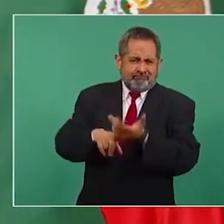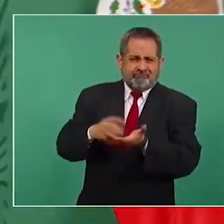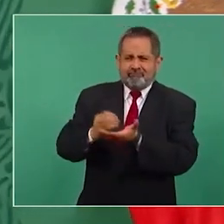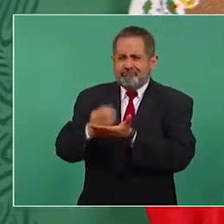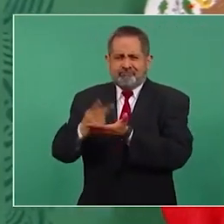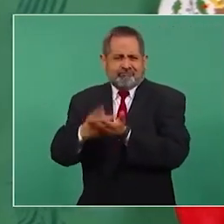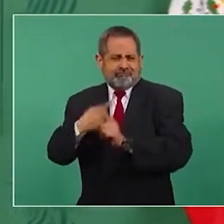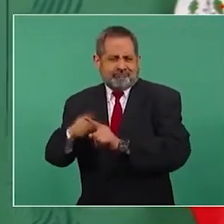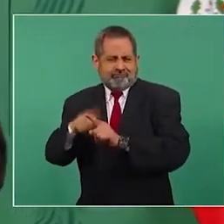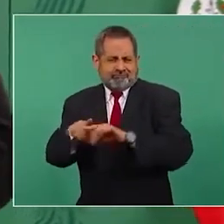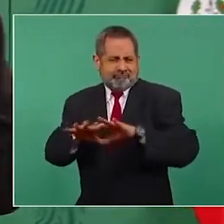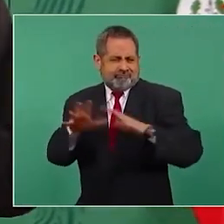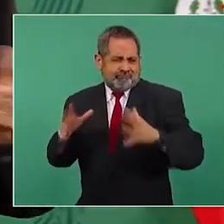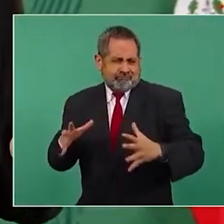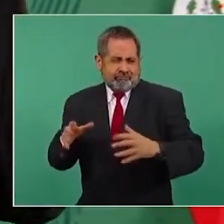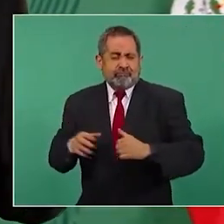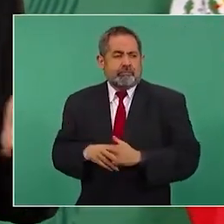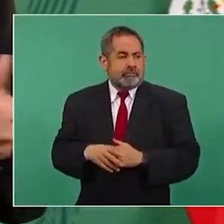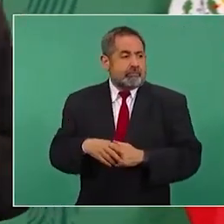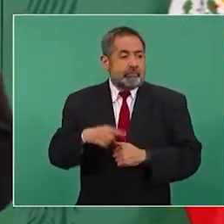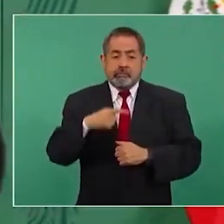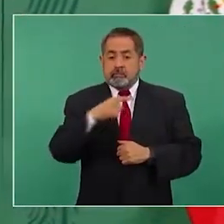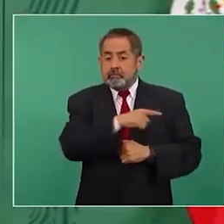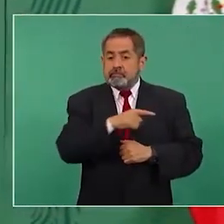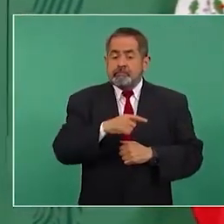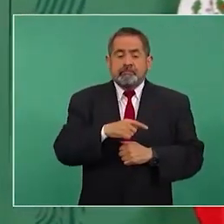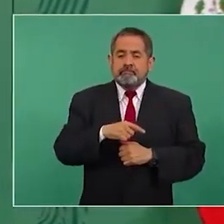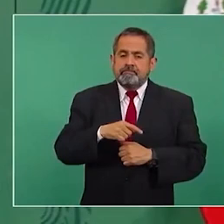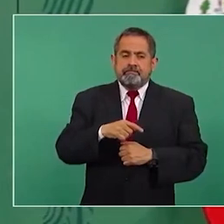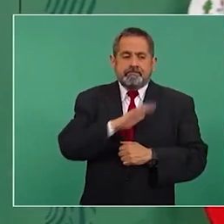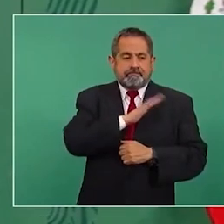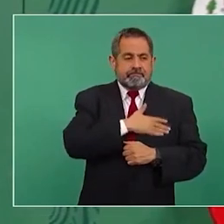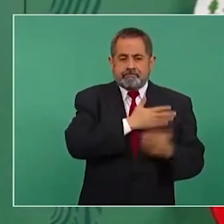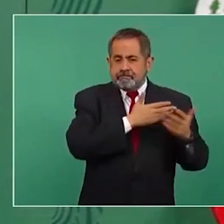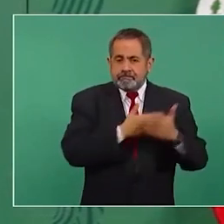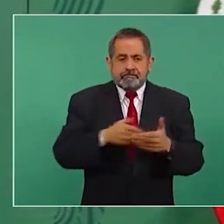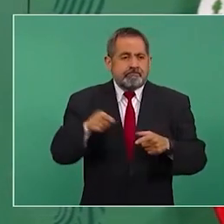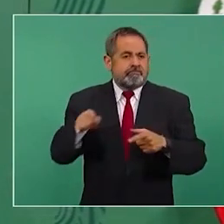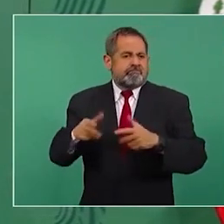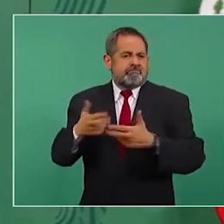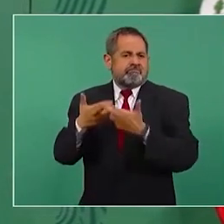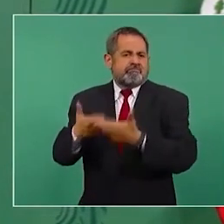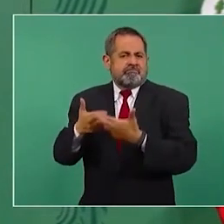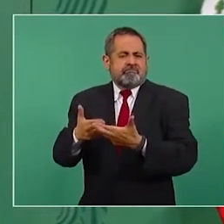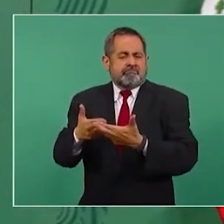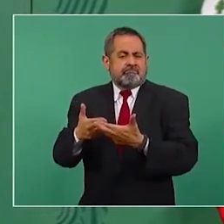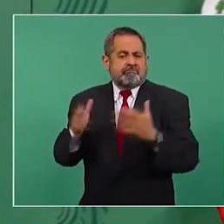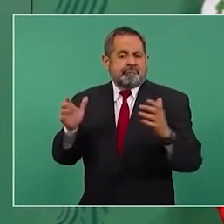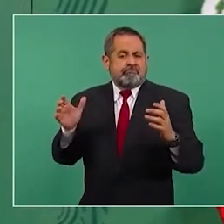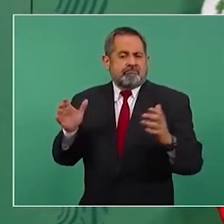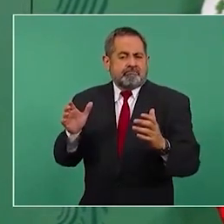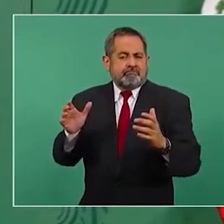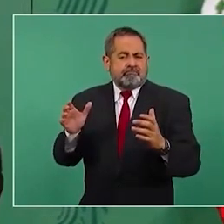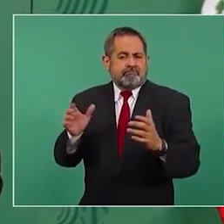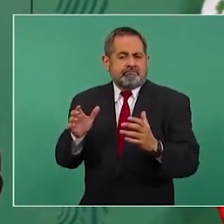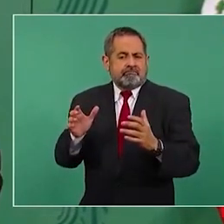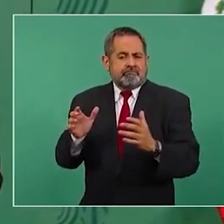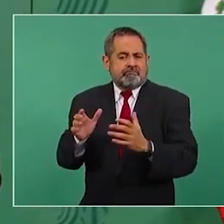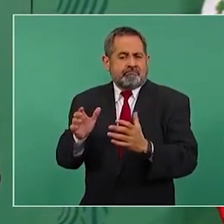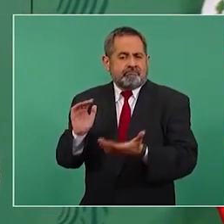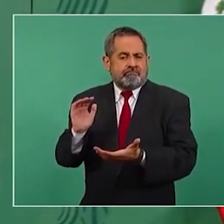hacía menos porque se lo robaban